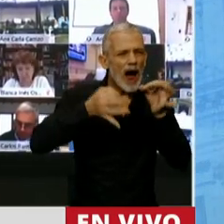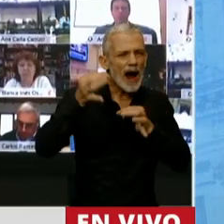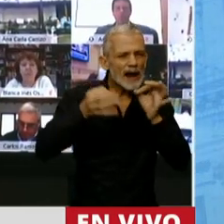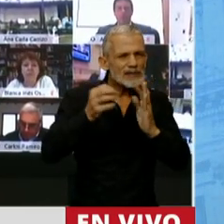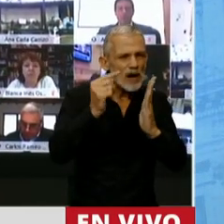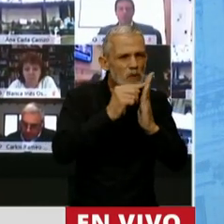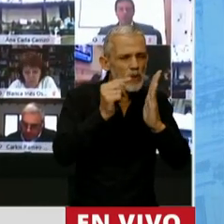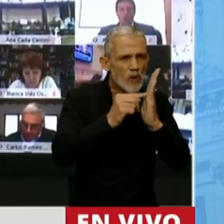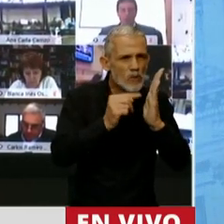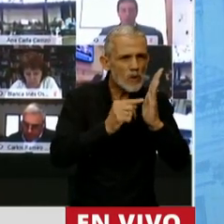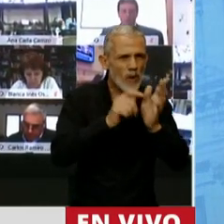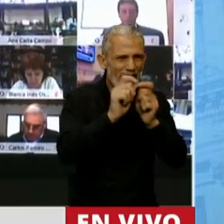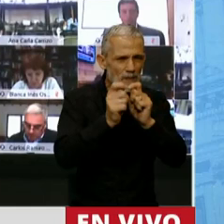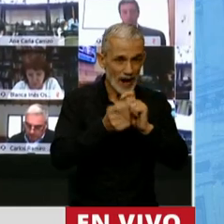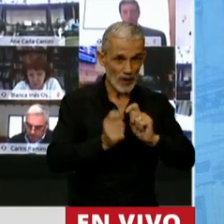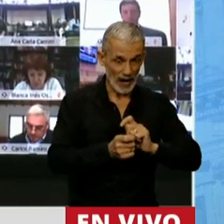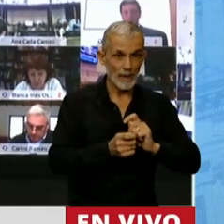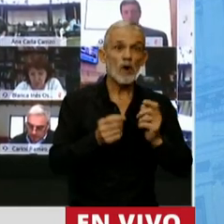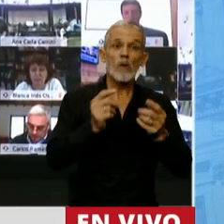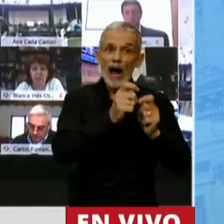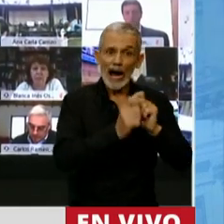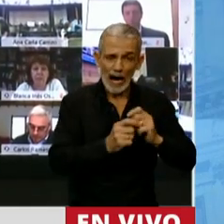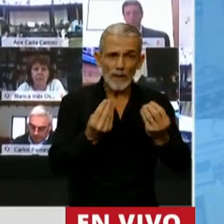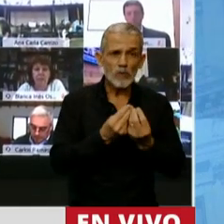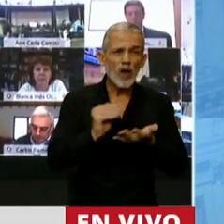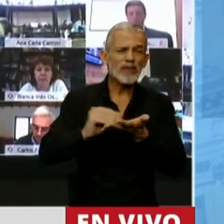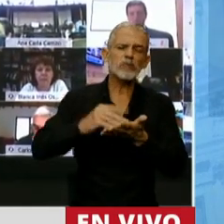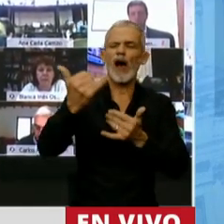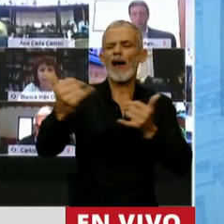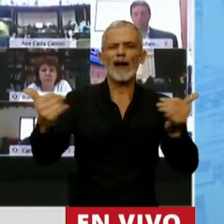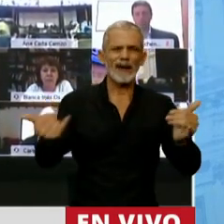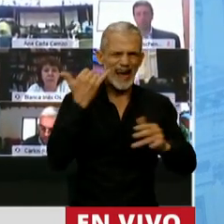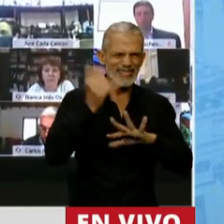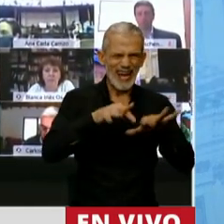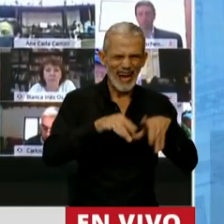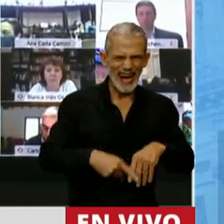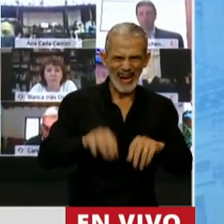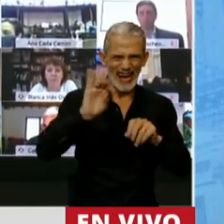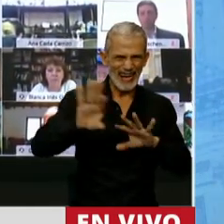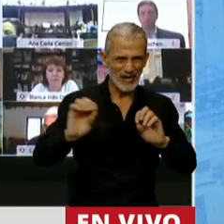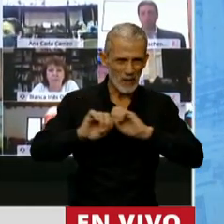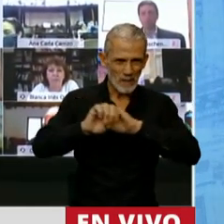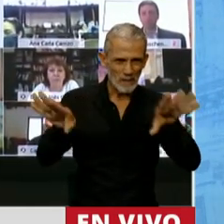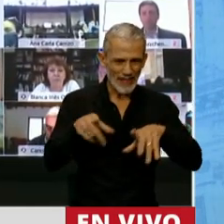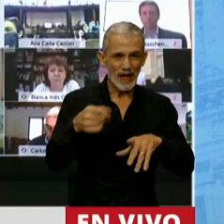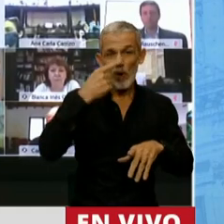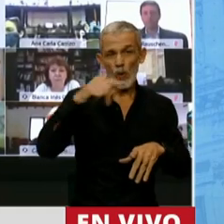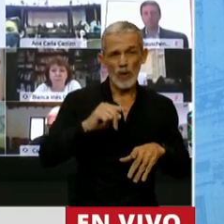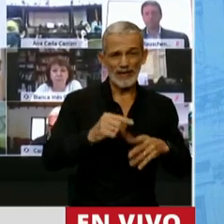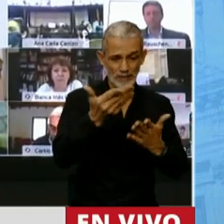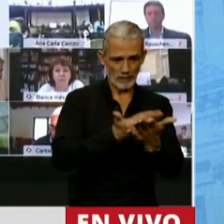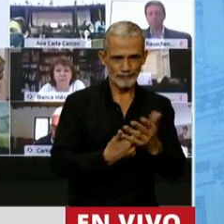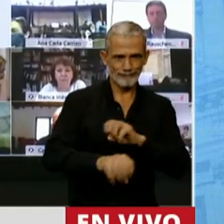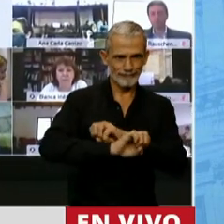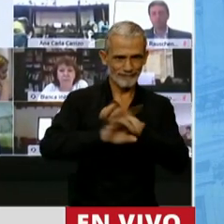los distintos cambios muchos de los cambios los diputados los tienen porque ya están incluidos en la última versión